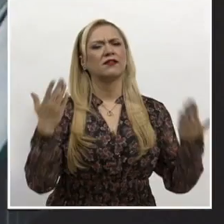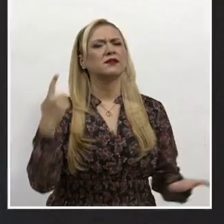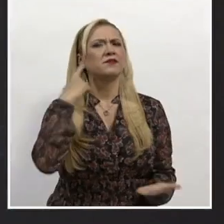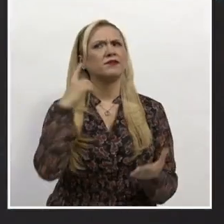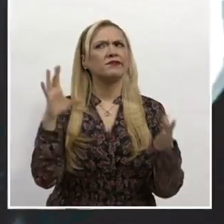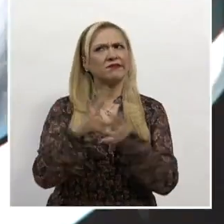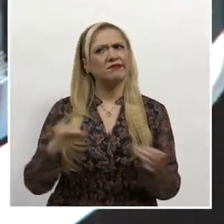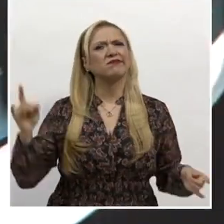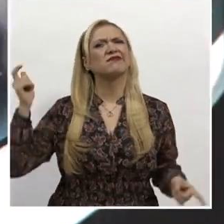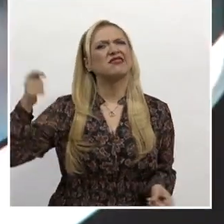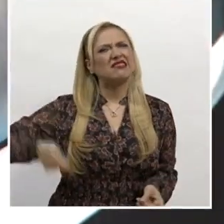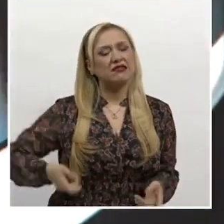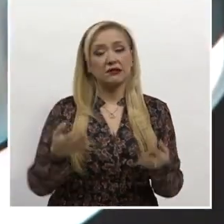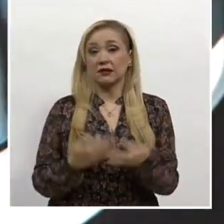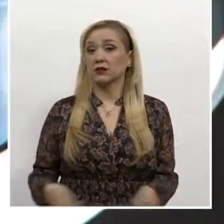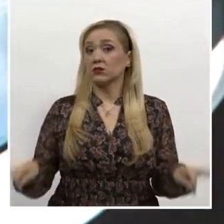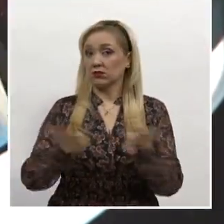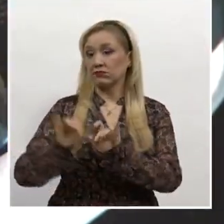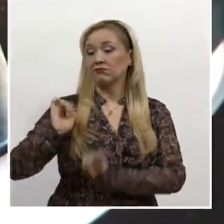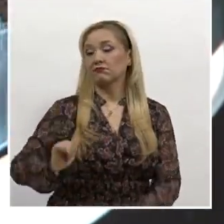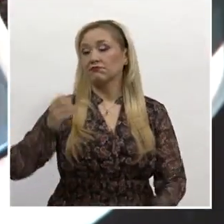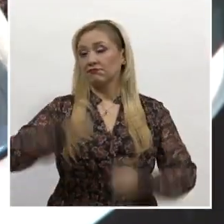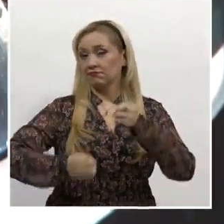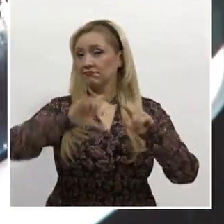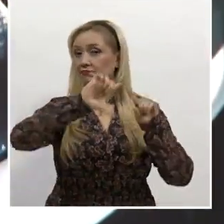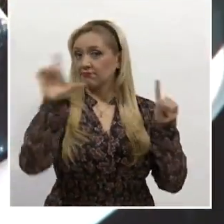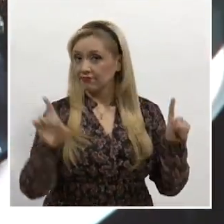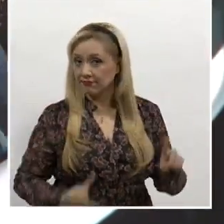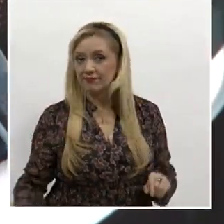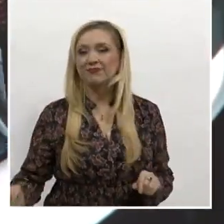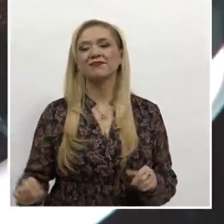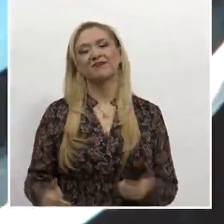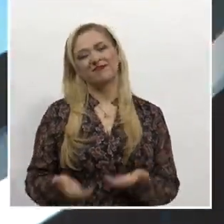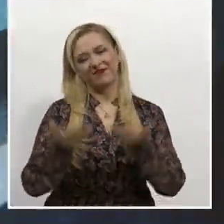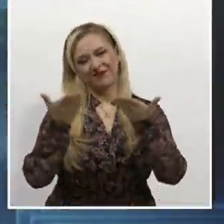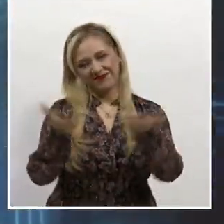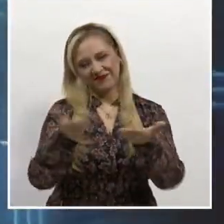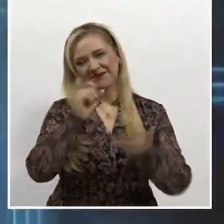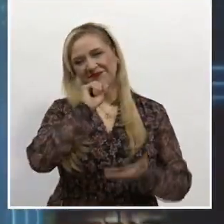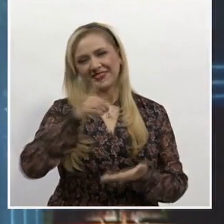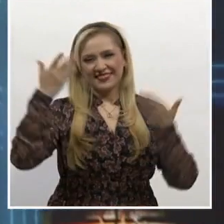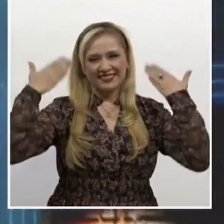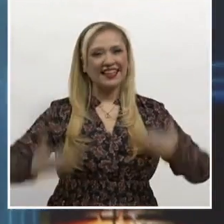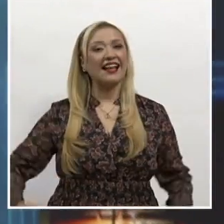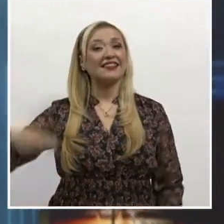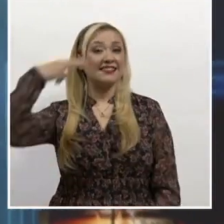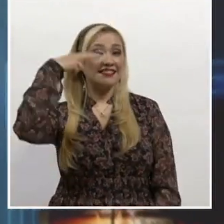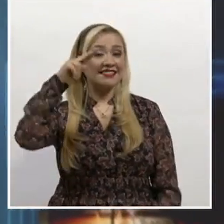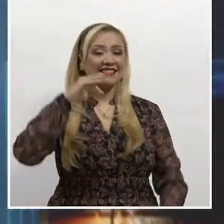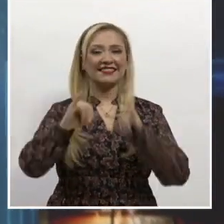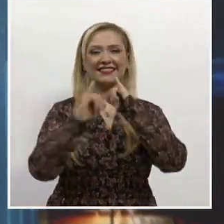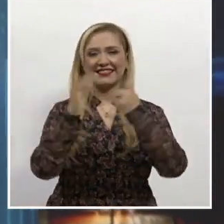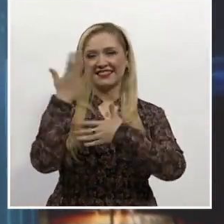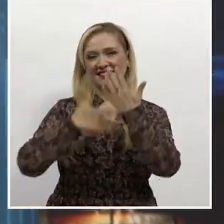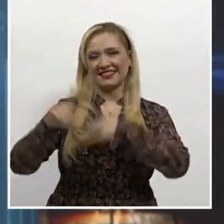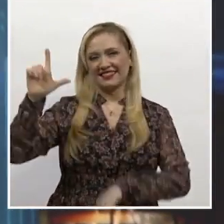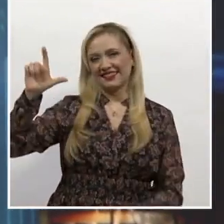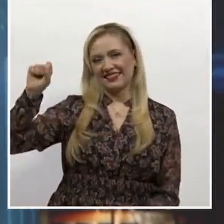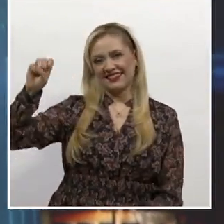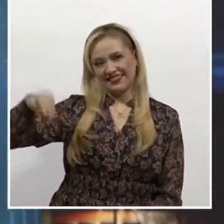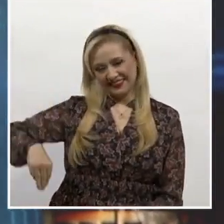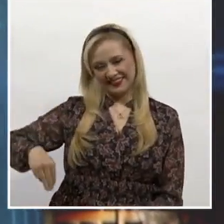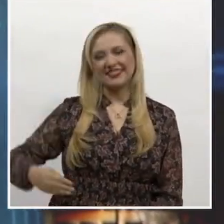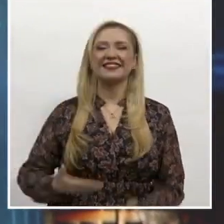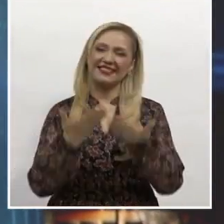presentaré la información más reciente del Poder Judicial de la Federación. Saludo a mi compañera Nidia Díaz en la interpretación en lengua de señas mexicana.